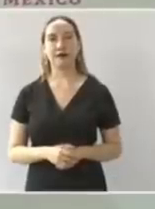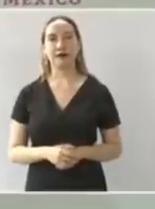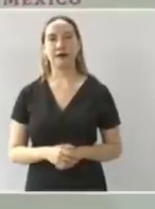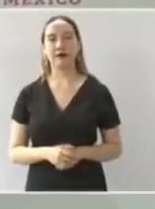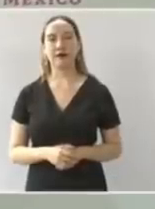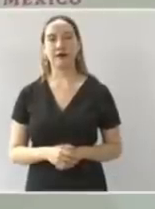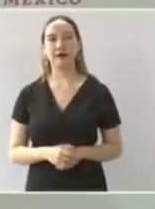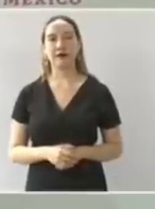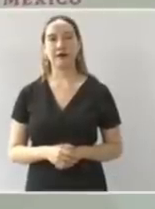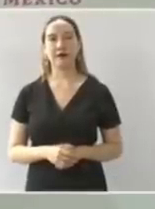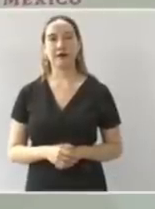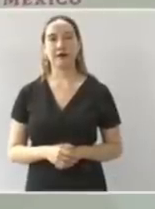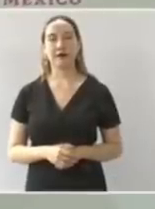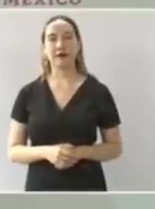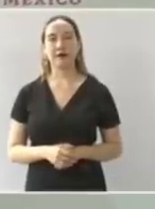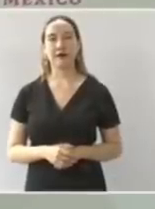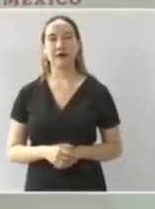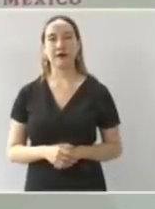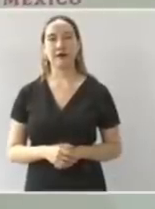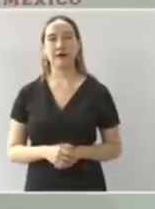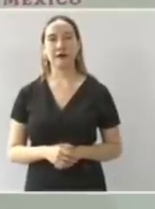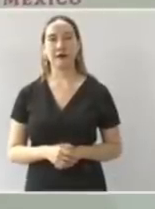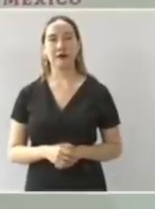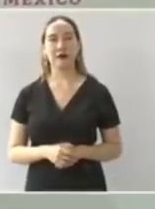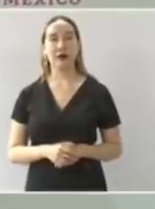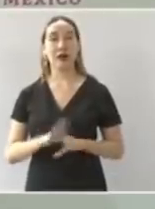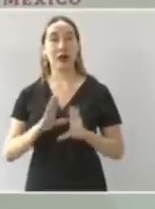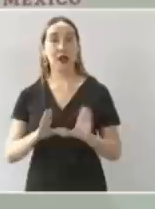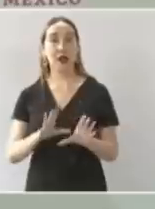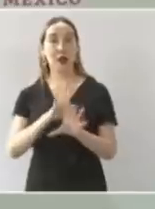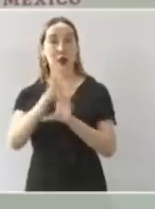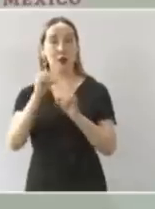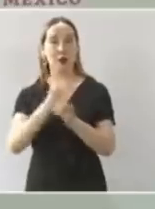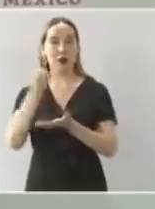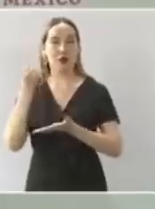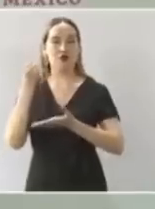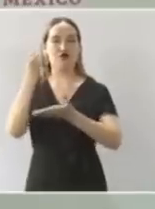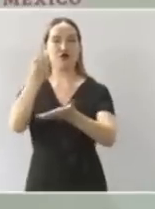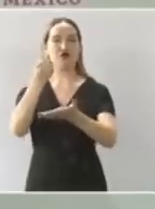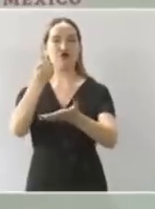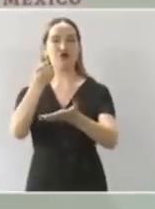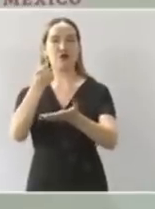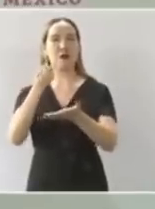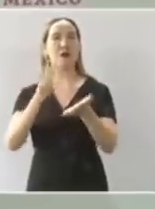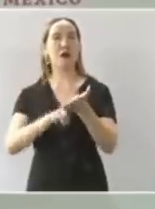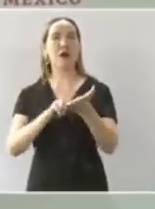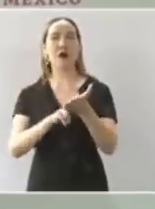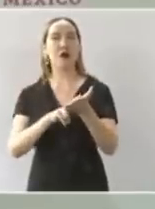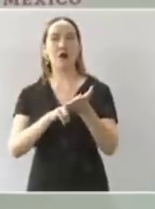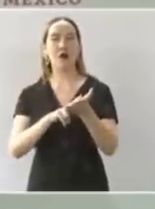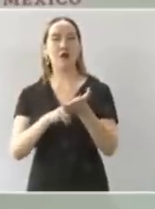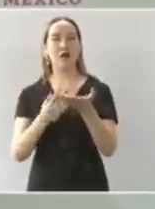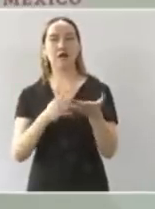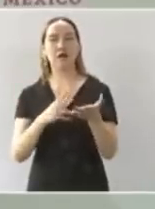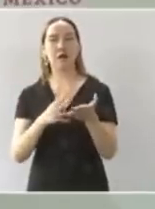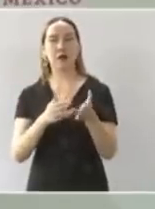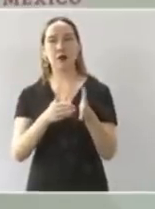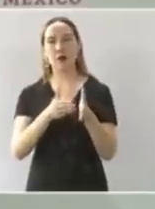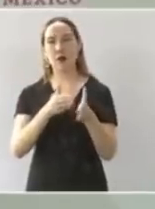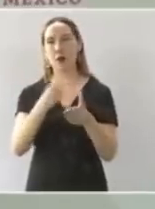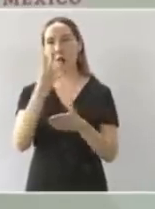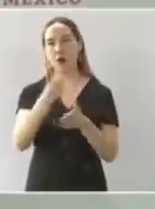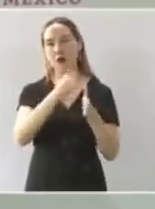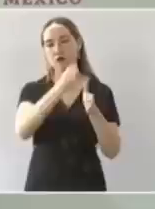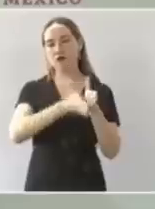ya está todo el presupuesto va a costar esta obra de ampliación a cuatro carriles de la